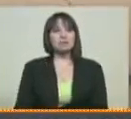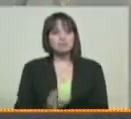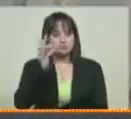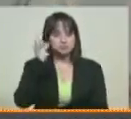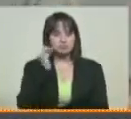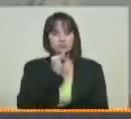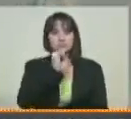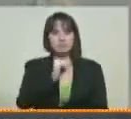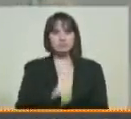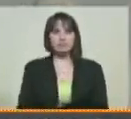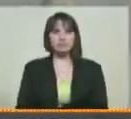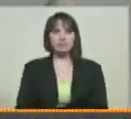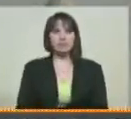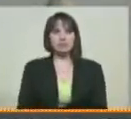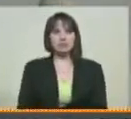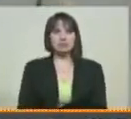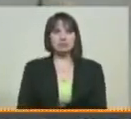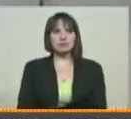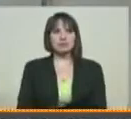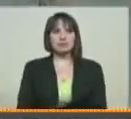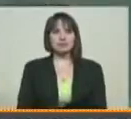Mariana Matas Dugarte, La Noticia.